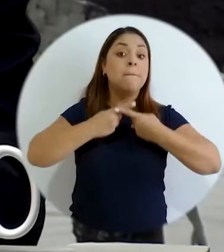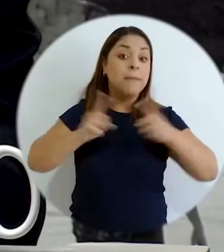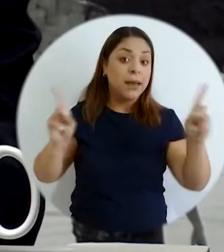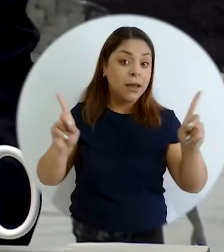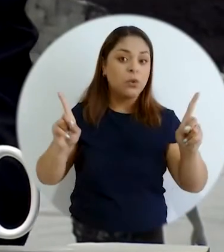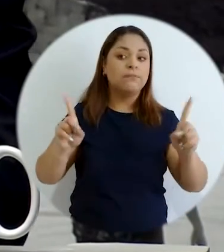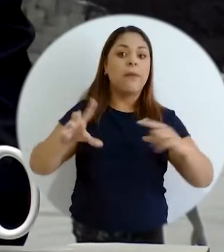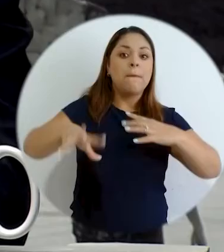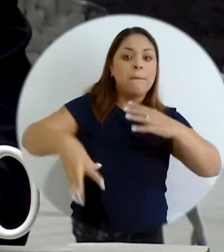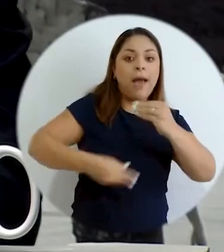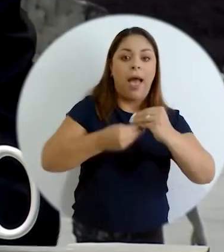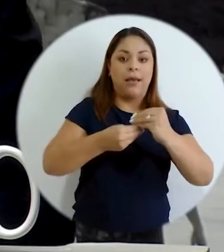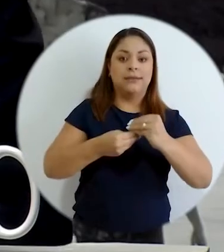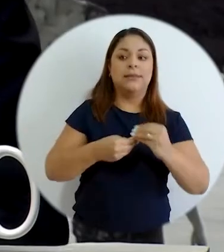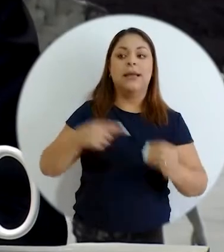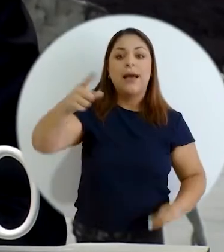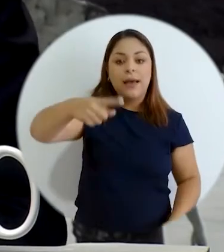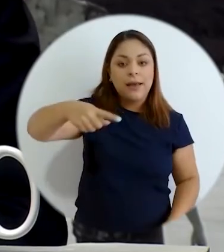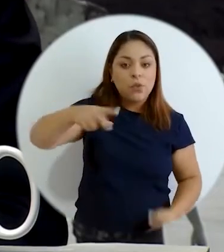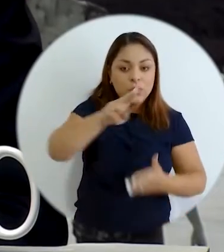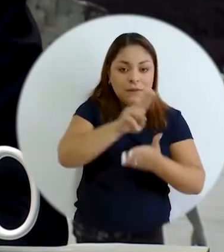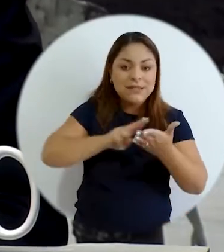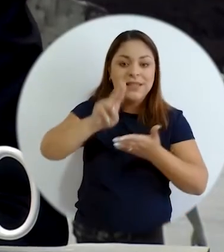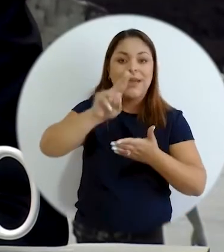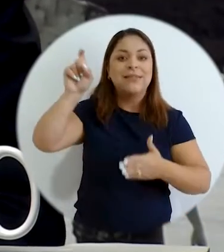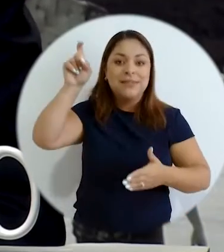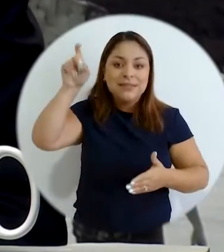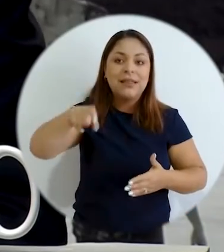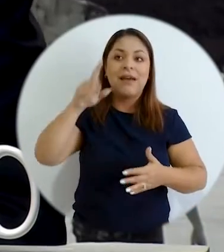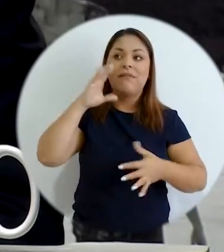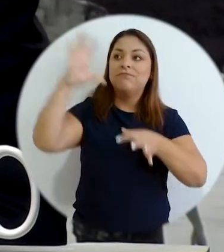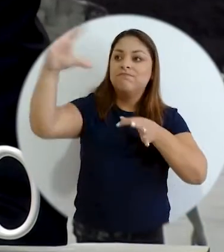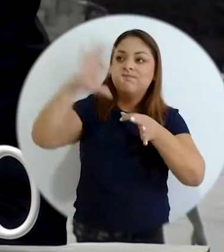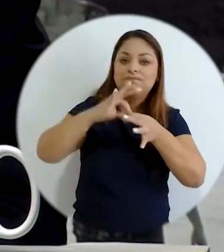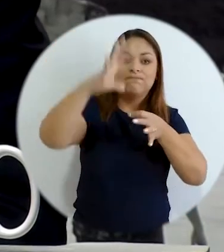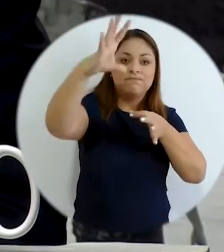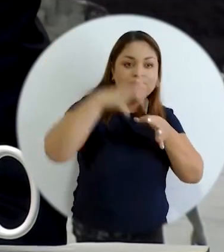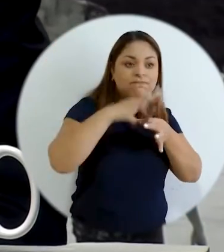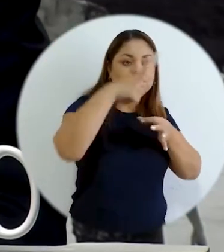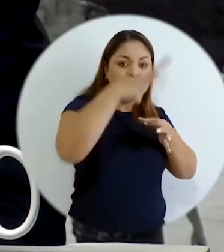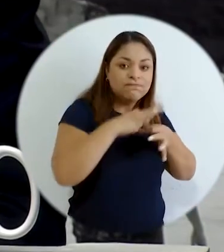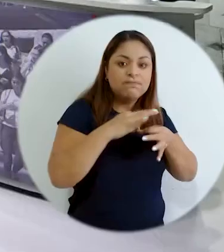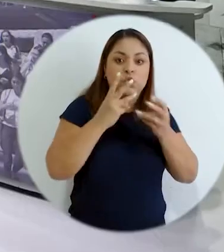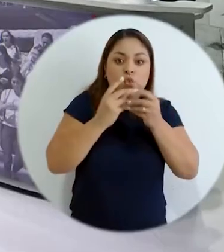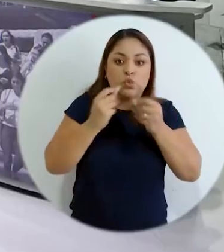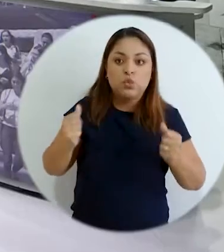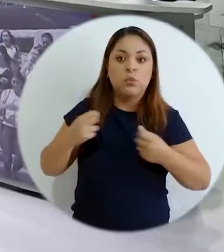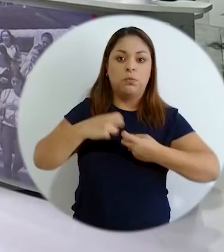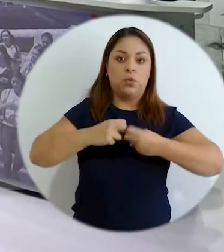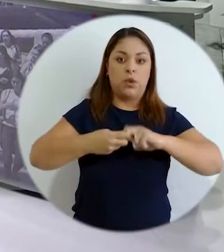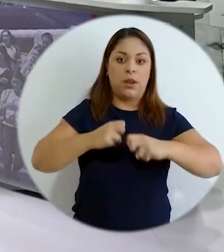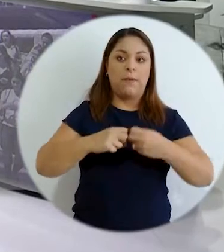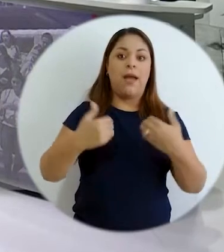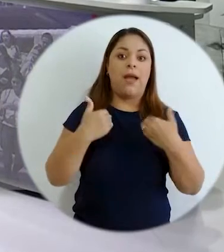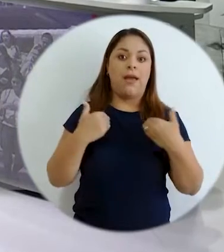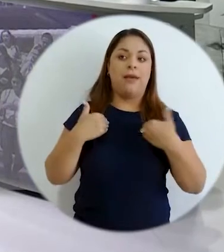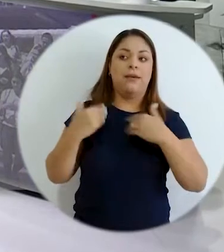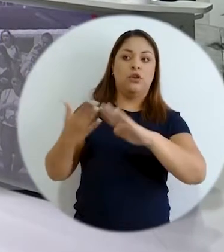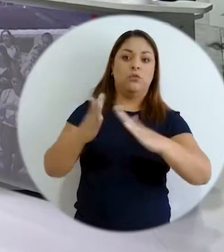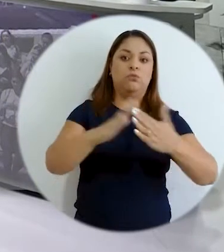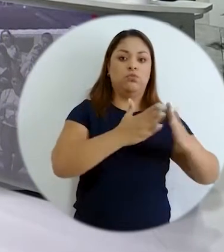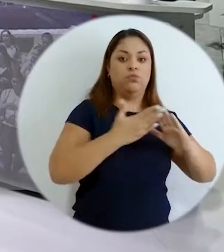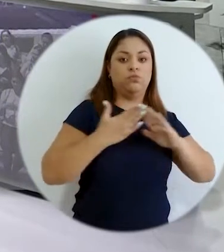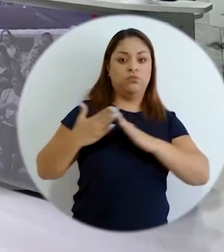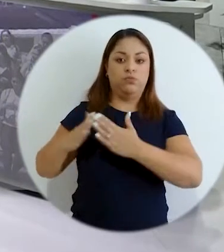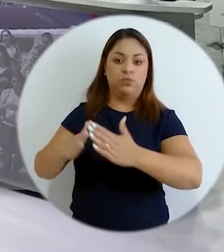usted sino saber tejer y organizar soluciones relativas a los distintos problemas que